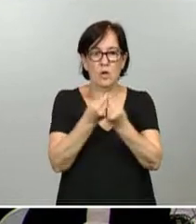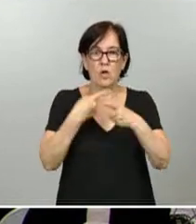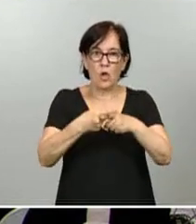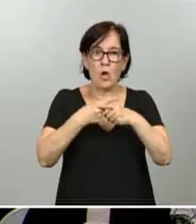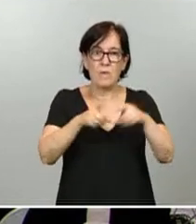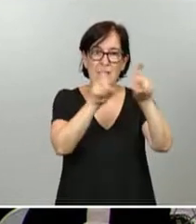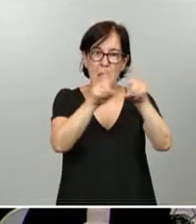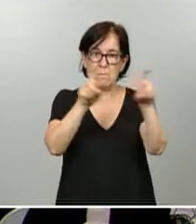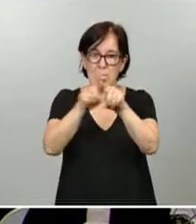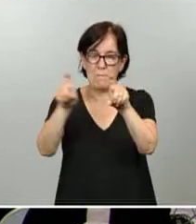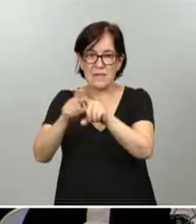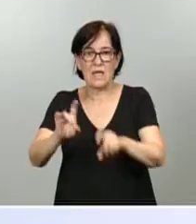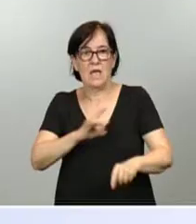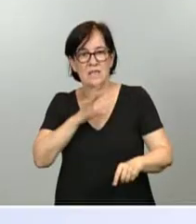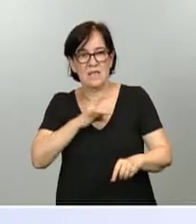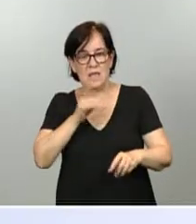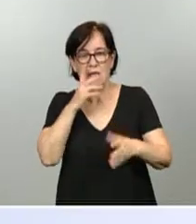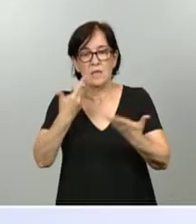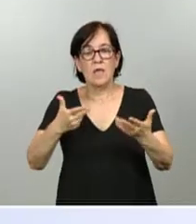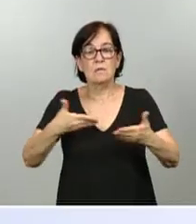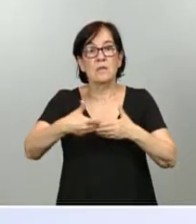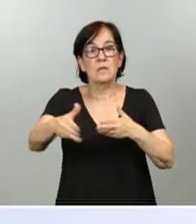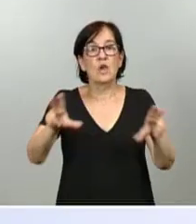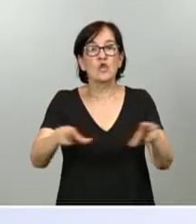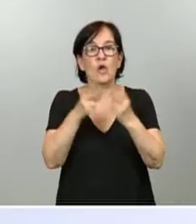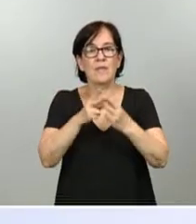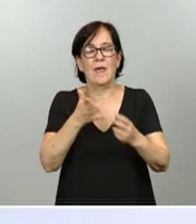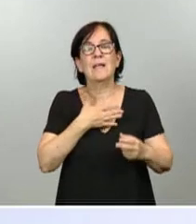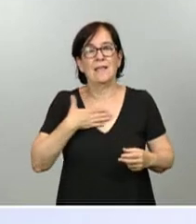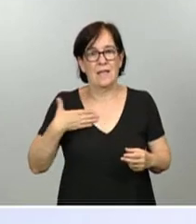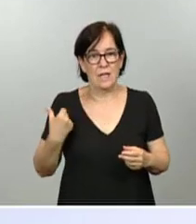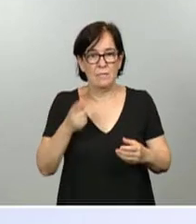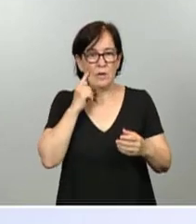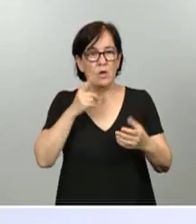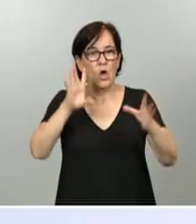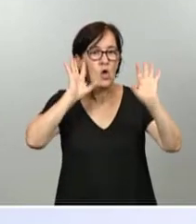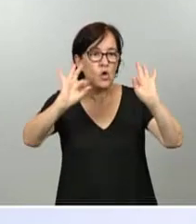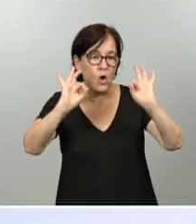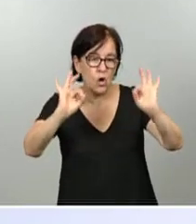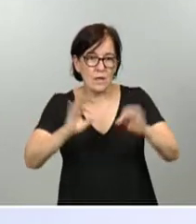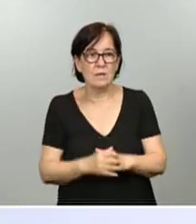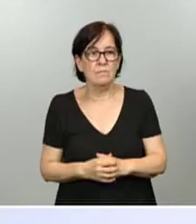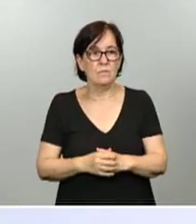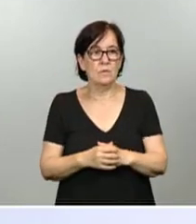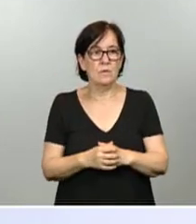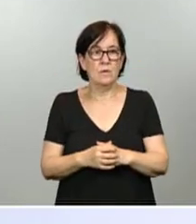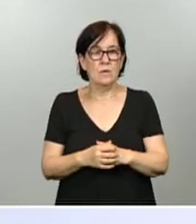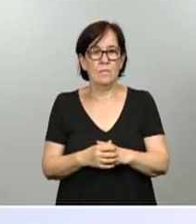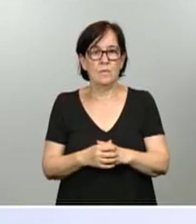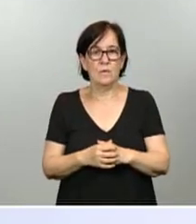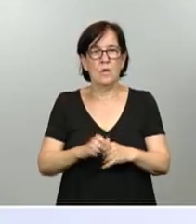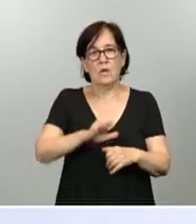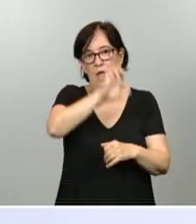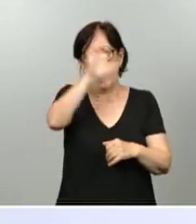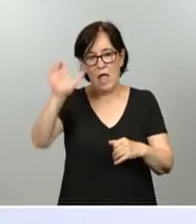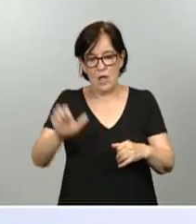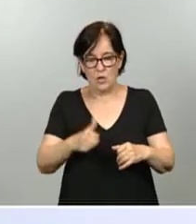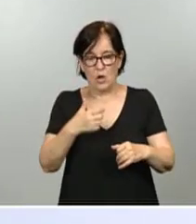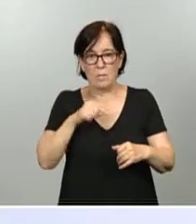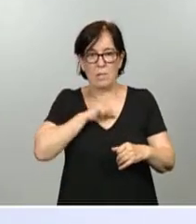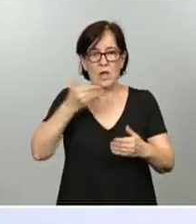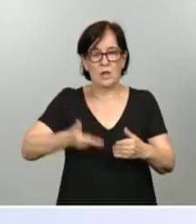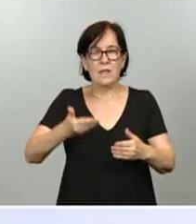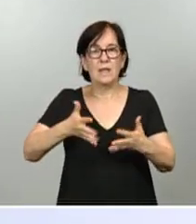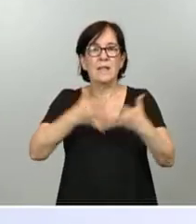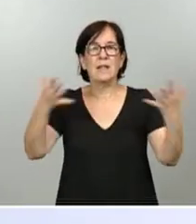hacia esa sociedad que queremos, coherente con la Europa de los valores y grandes objetivos como